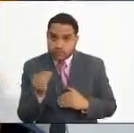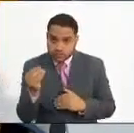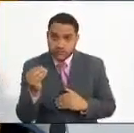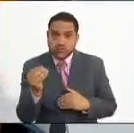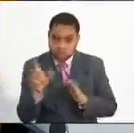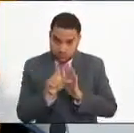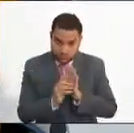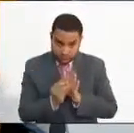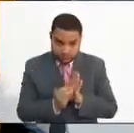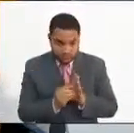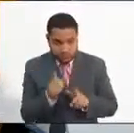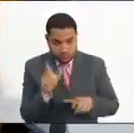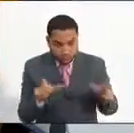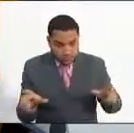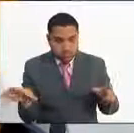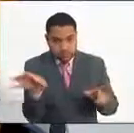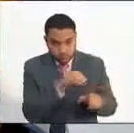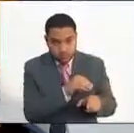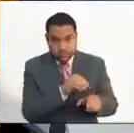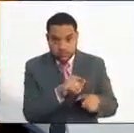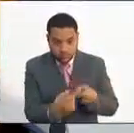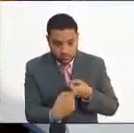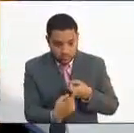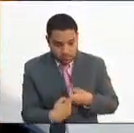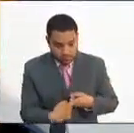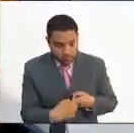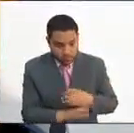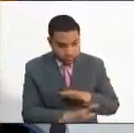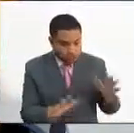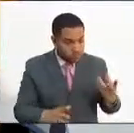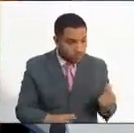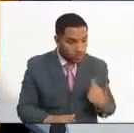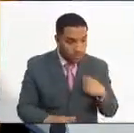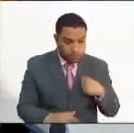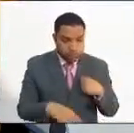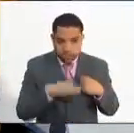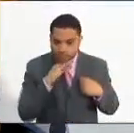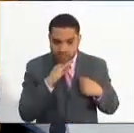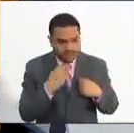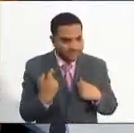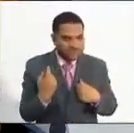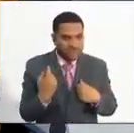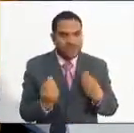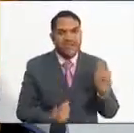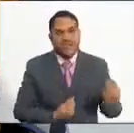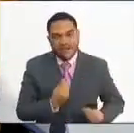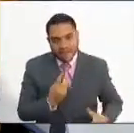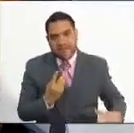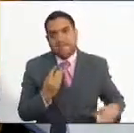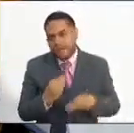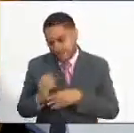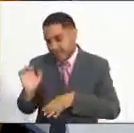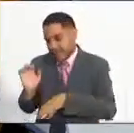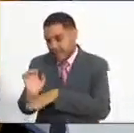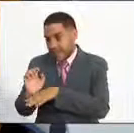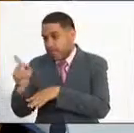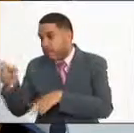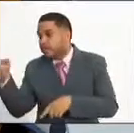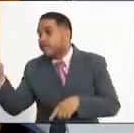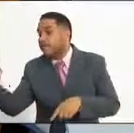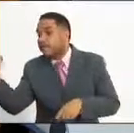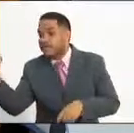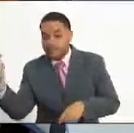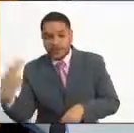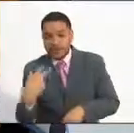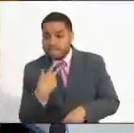la venta de PIN, si este es insuficiente para sufragar los costos de la convocatoria, corresponde a la entidad para la cual se hace el